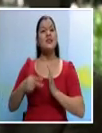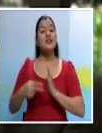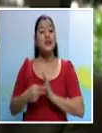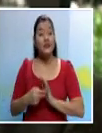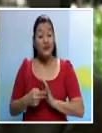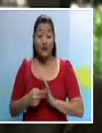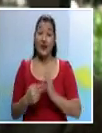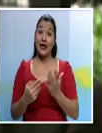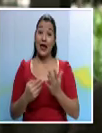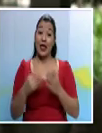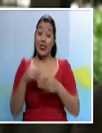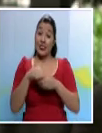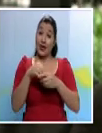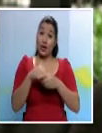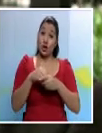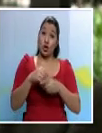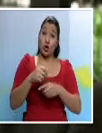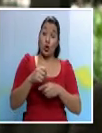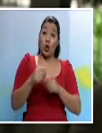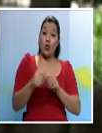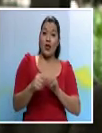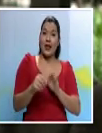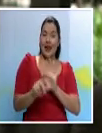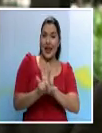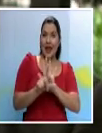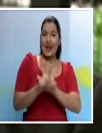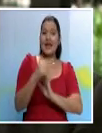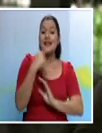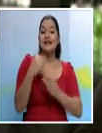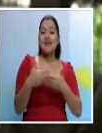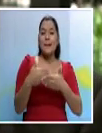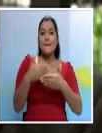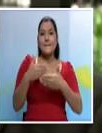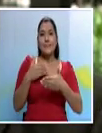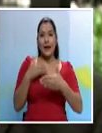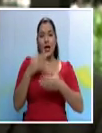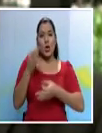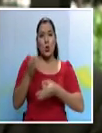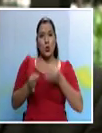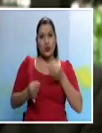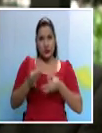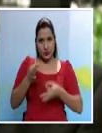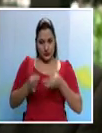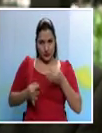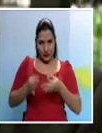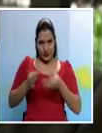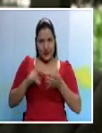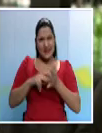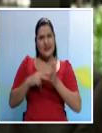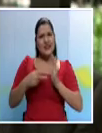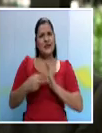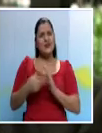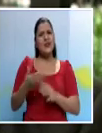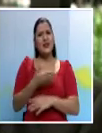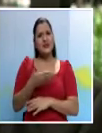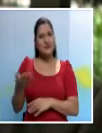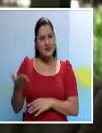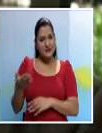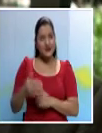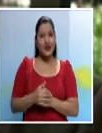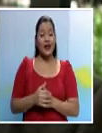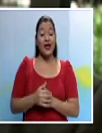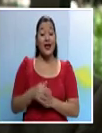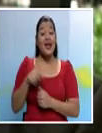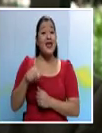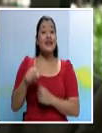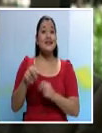derecho se denomina una prejudicialidad. O sea que en otras palabras, este